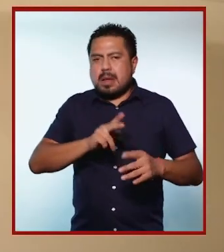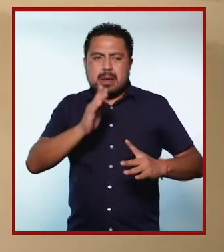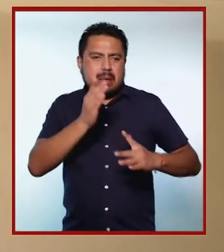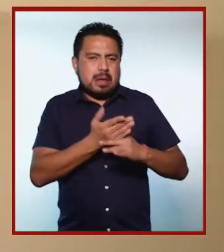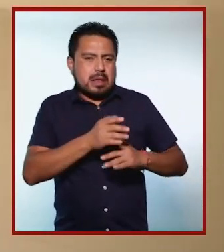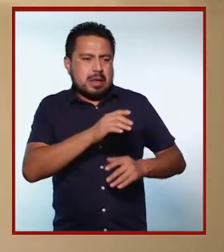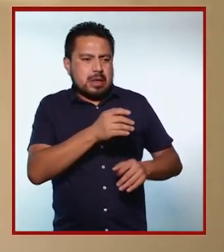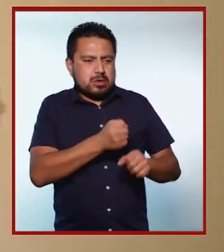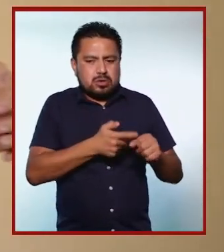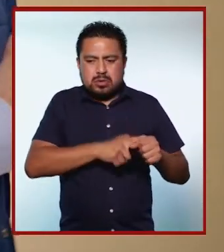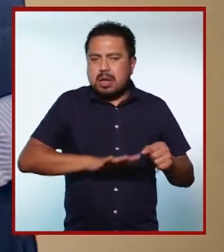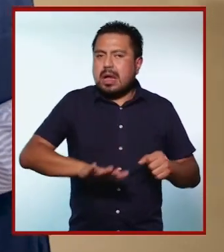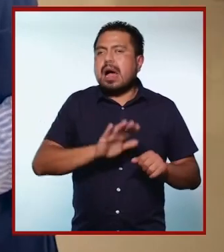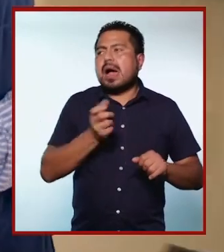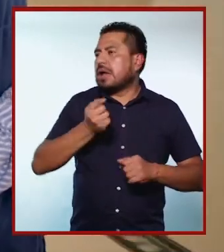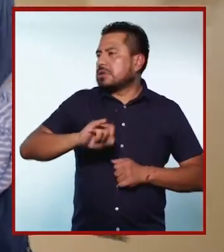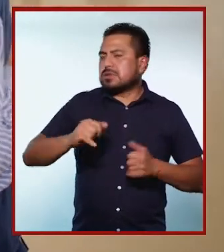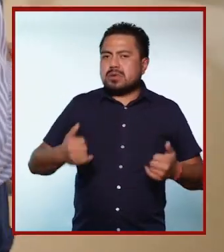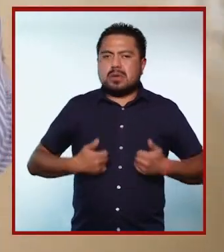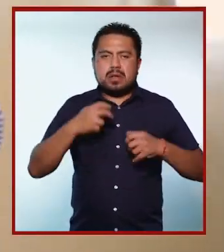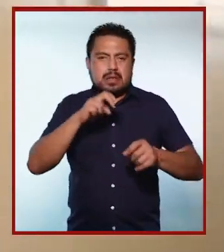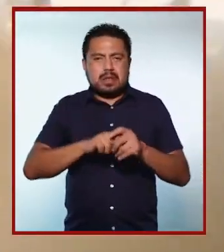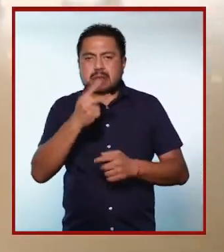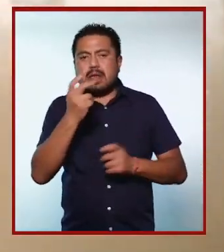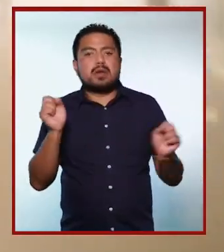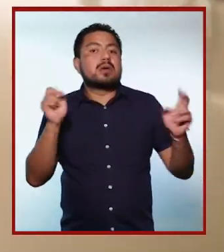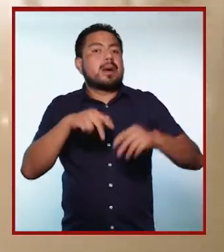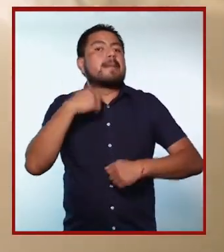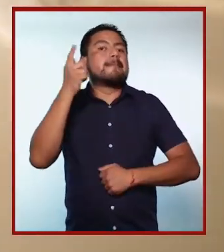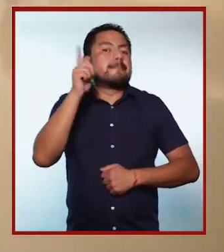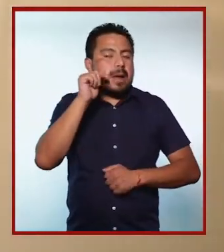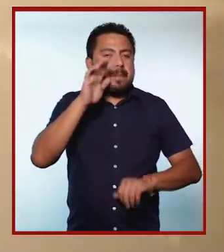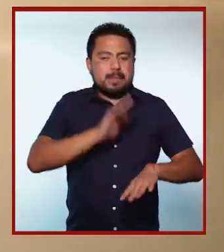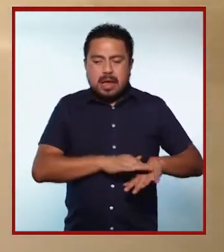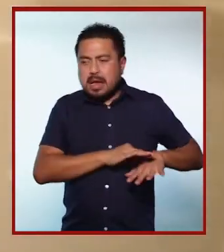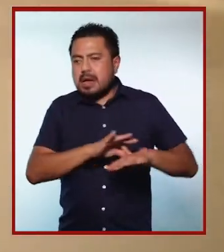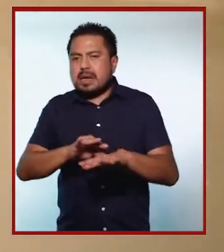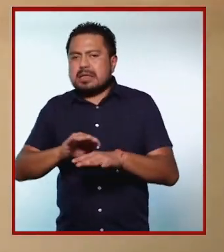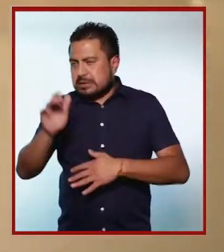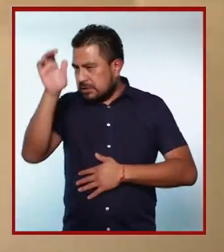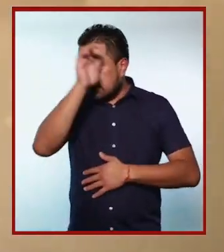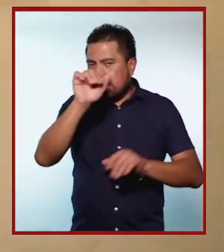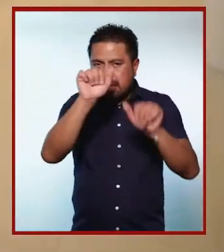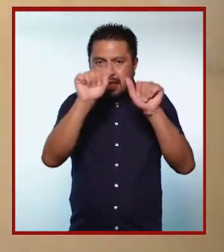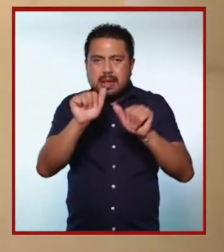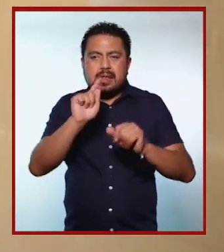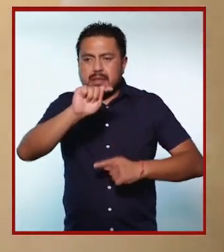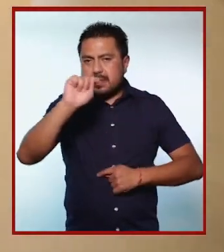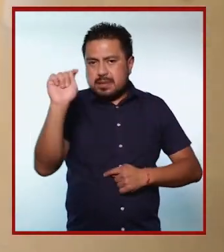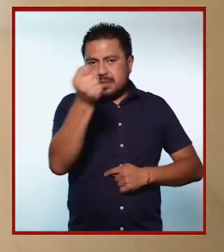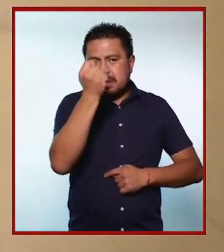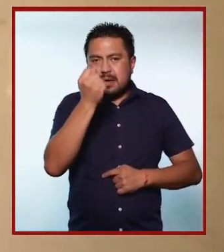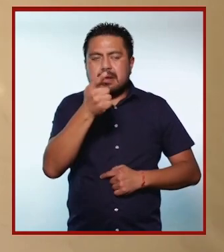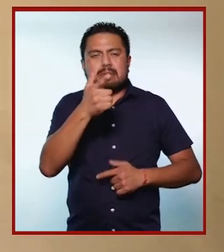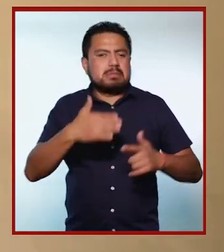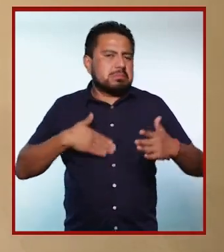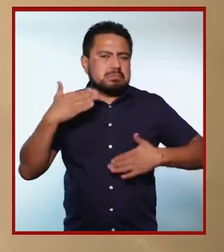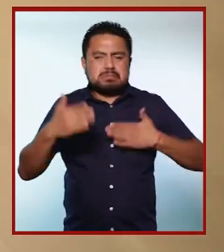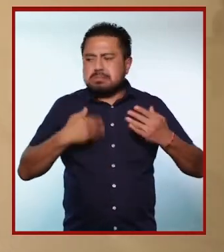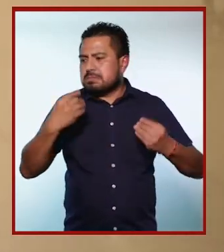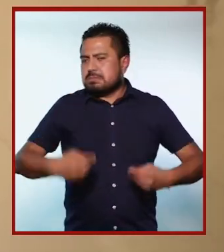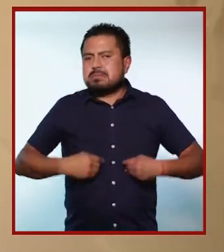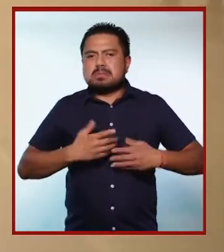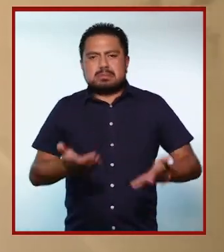media. Así fue Jóvenes en TV. Los esperamos mañana para otro recorrido por la ciencia, el arte y la tecnología.